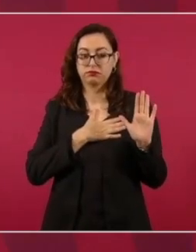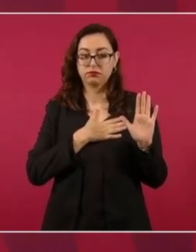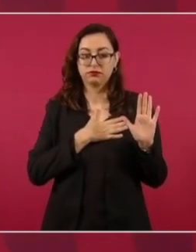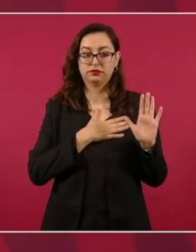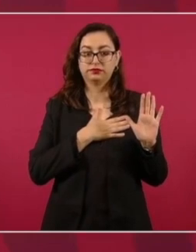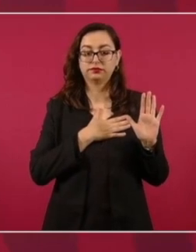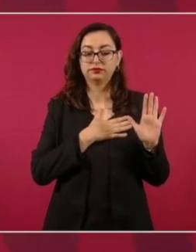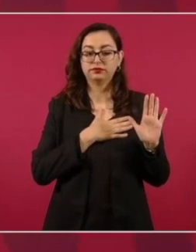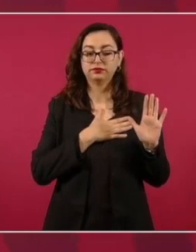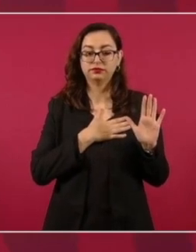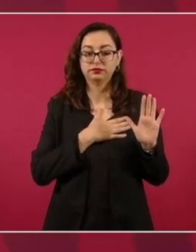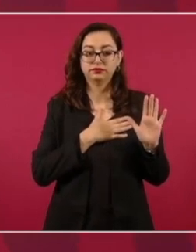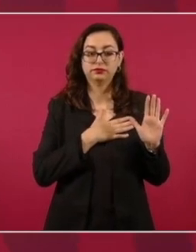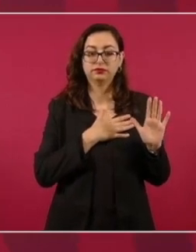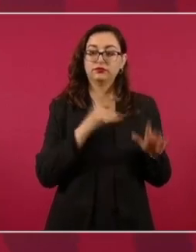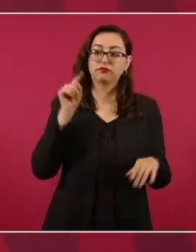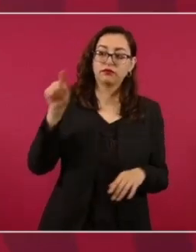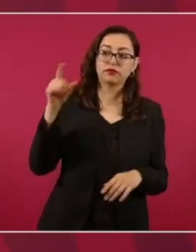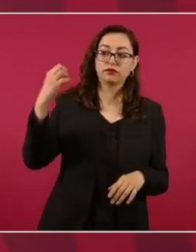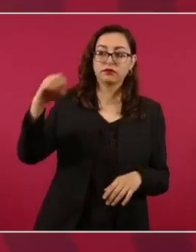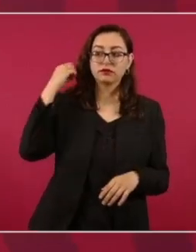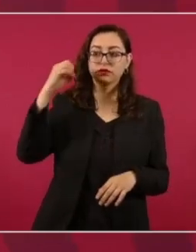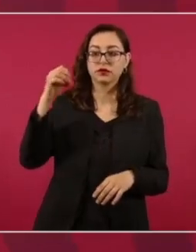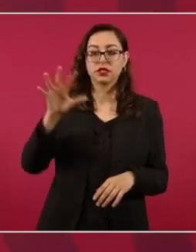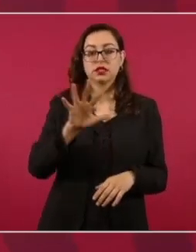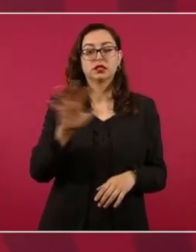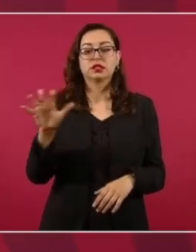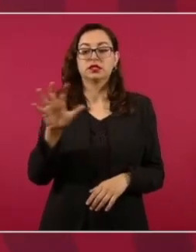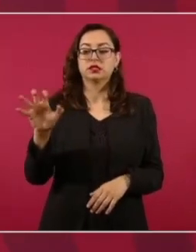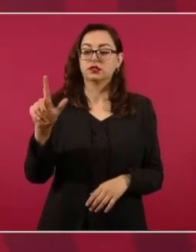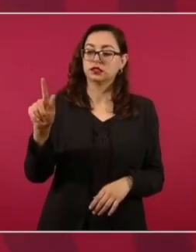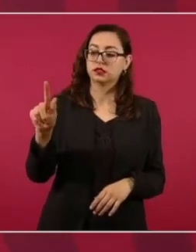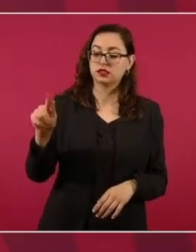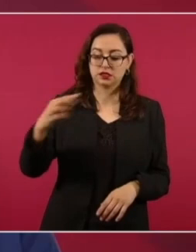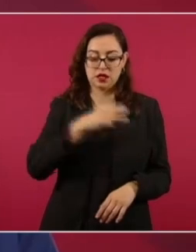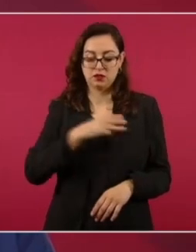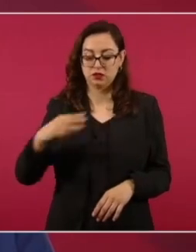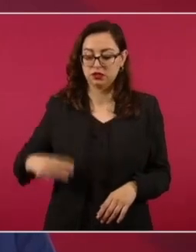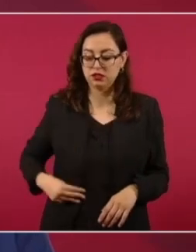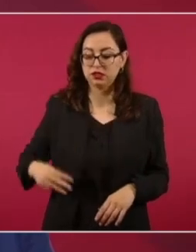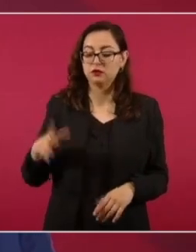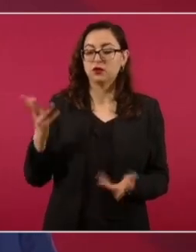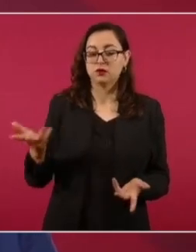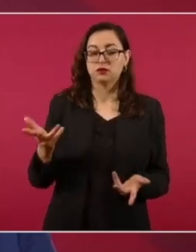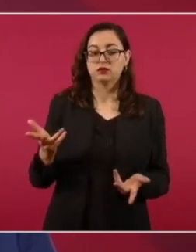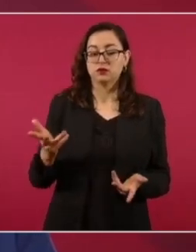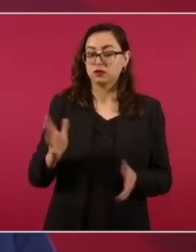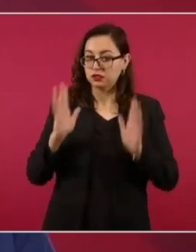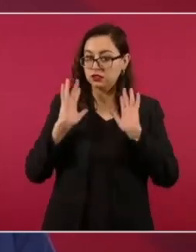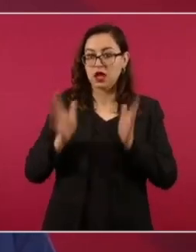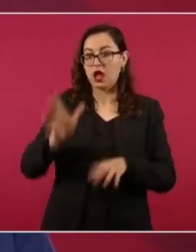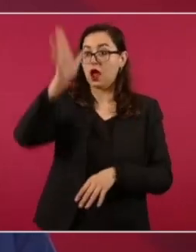los 570 municipios de Oaxaca sin camino pavimentado a su cabecera municipal